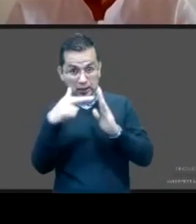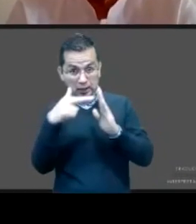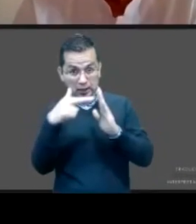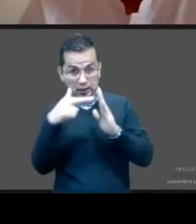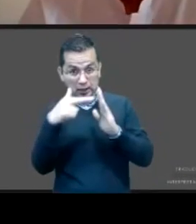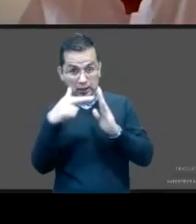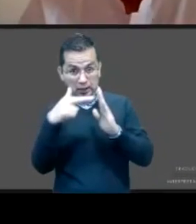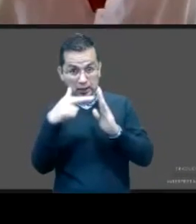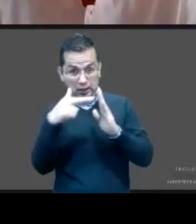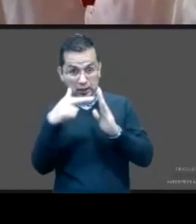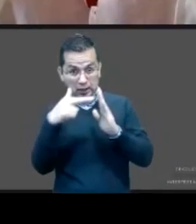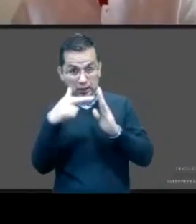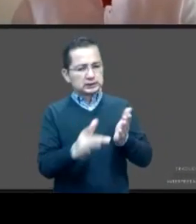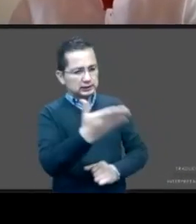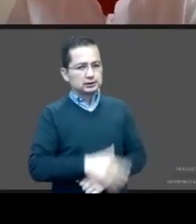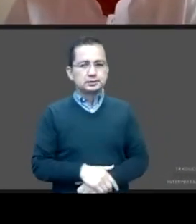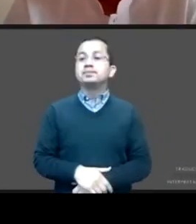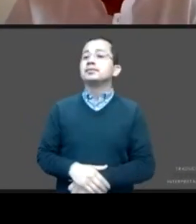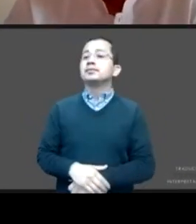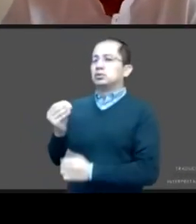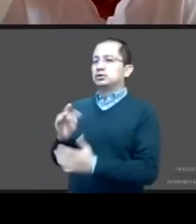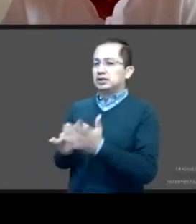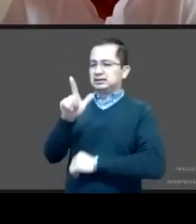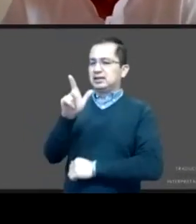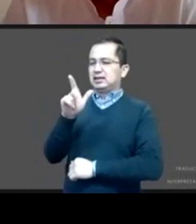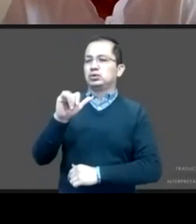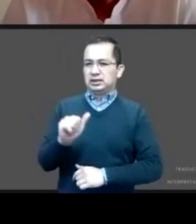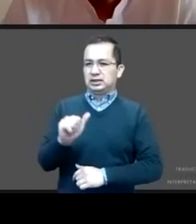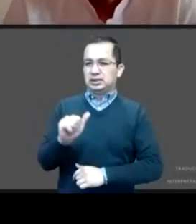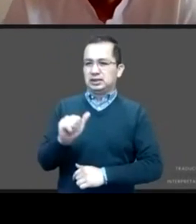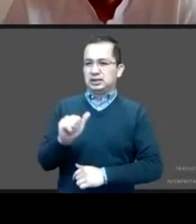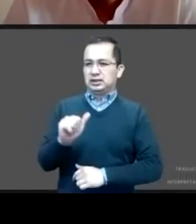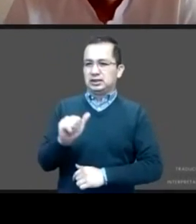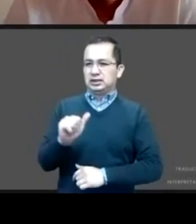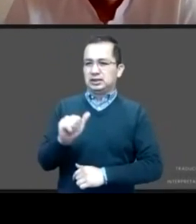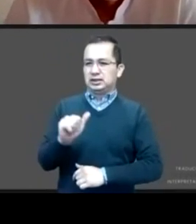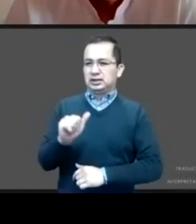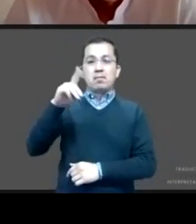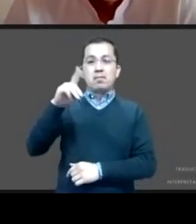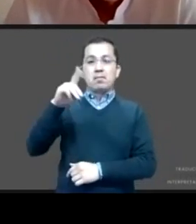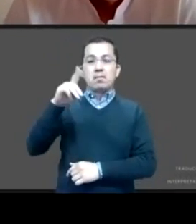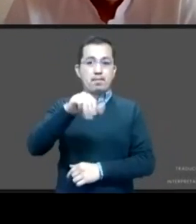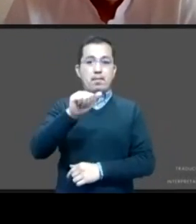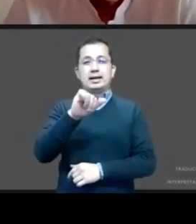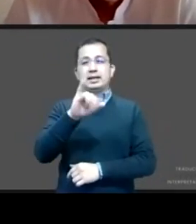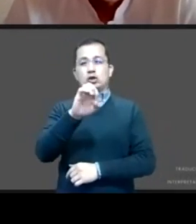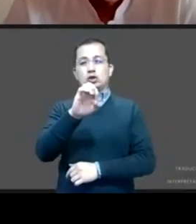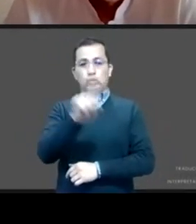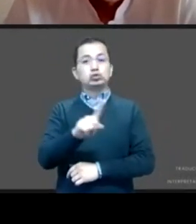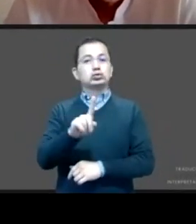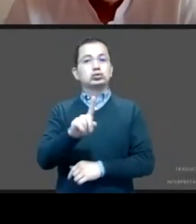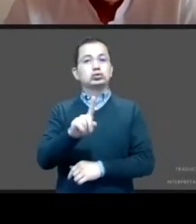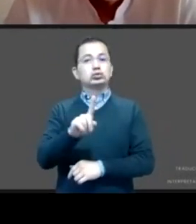gracias a Maricruz con esa presentación que creo que ayuda a enmarcar el problema que